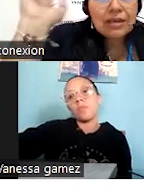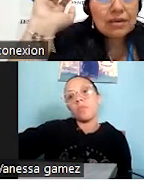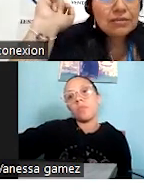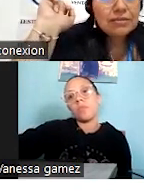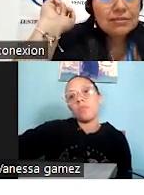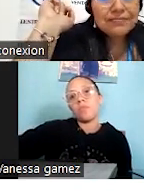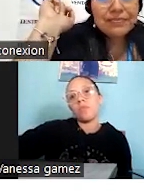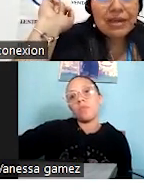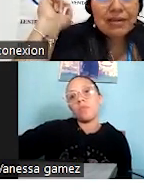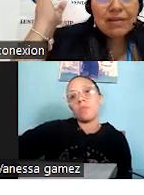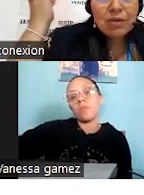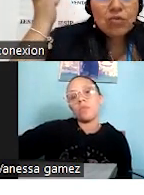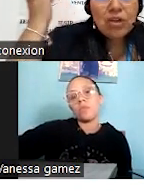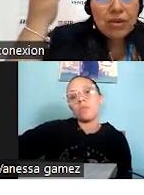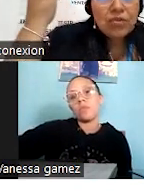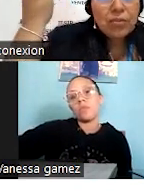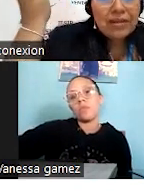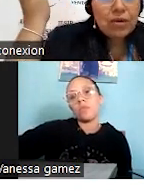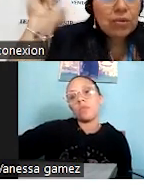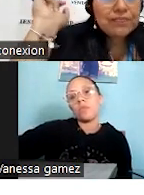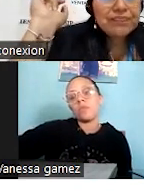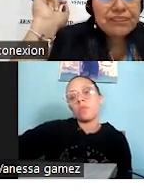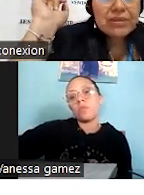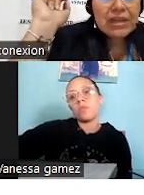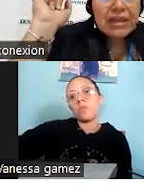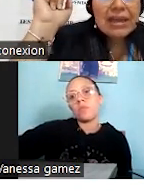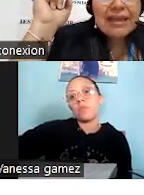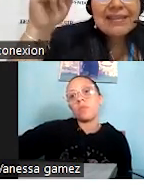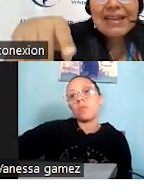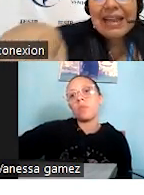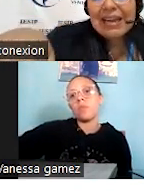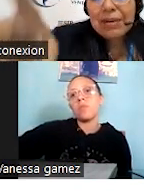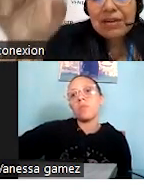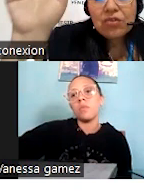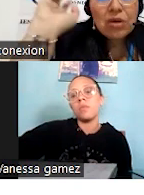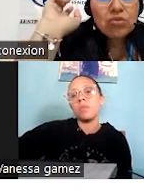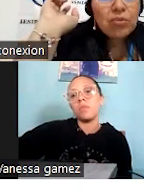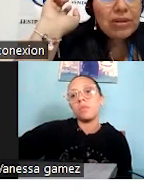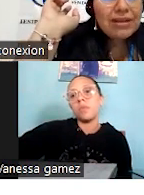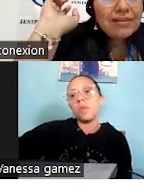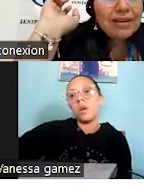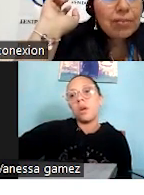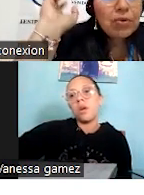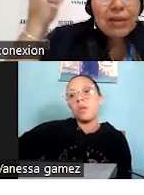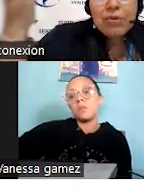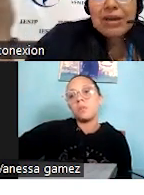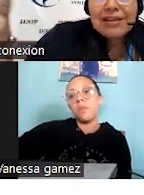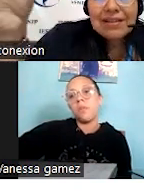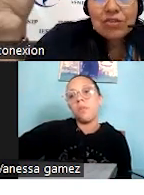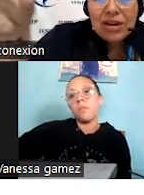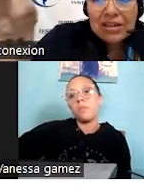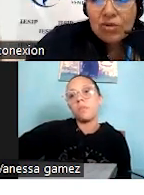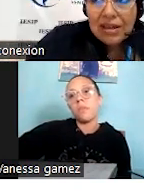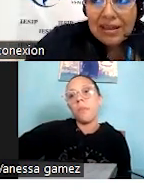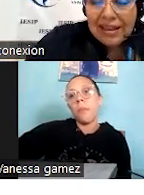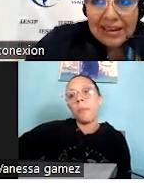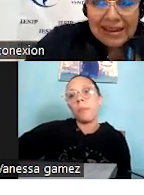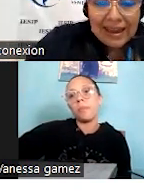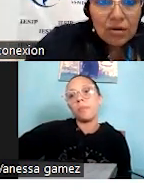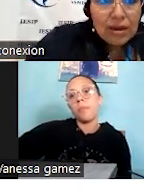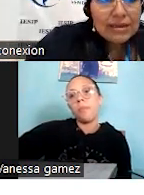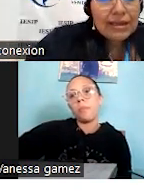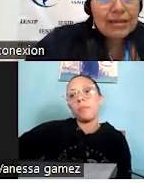a esa clínica, a recibir un servicio médico. Este, las reparaciones automovilísticas, ¿por qué? Porque le están tocando